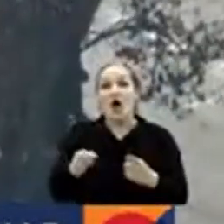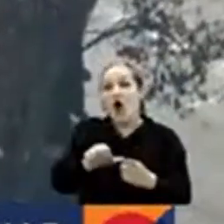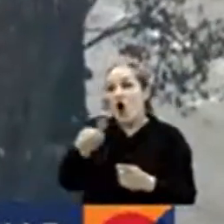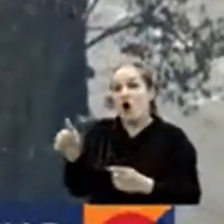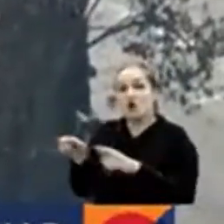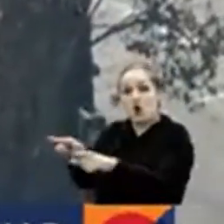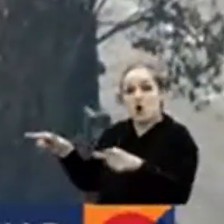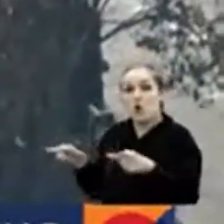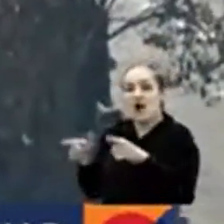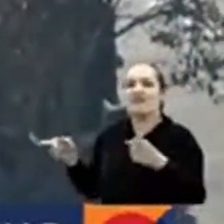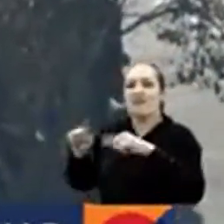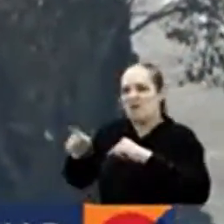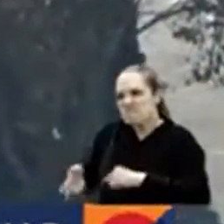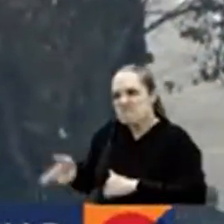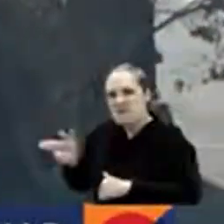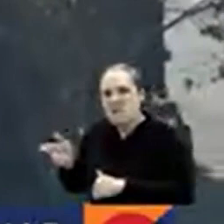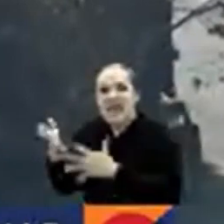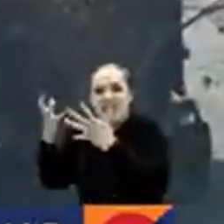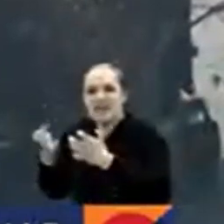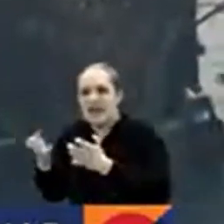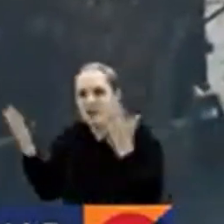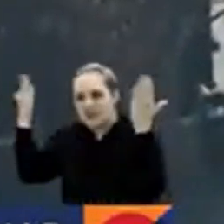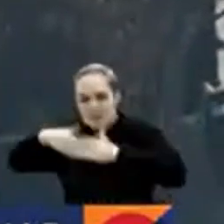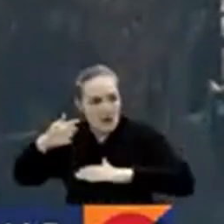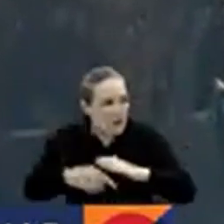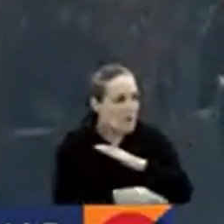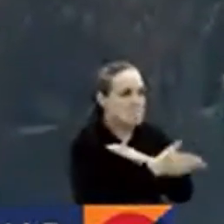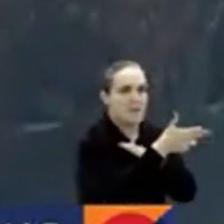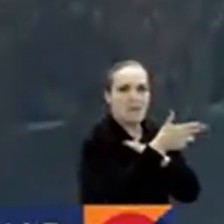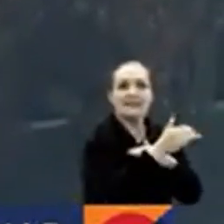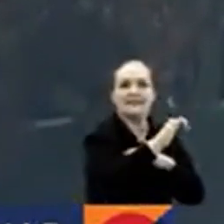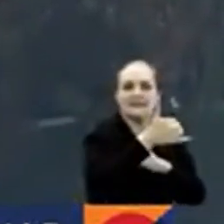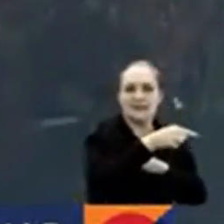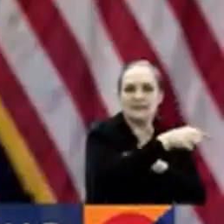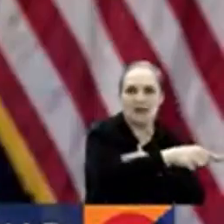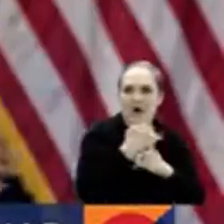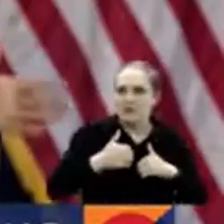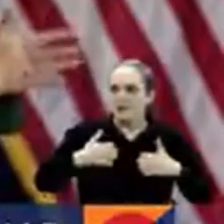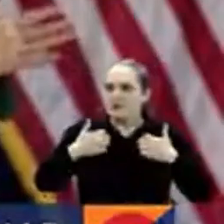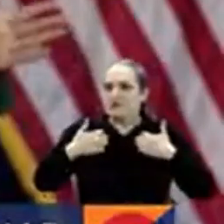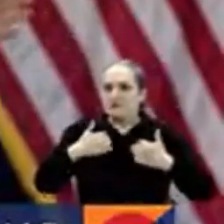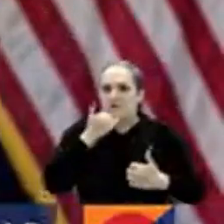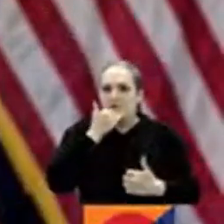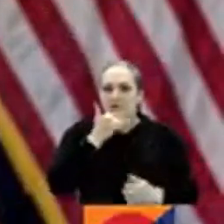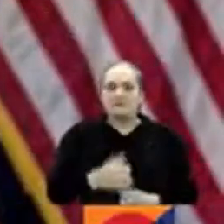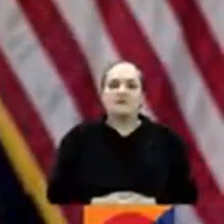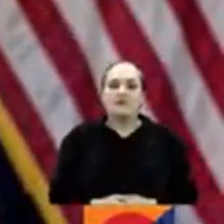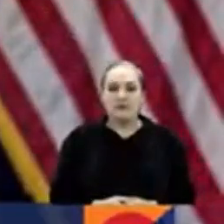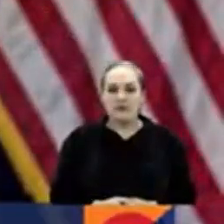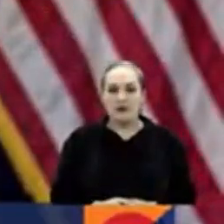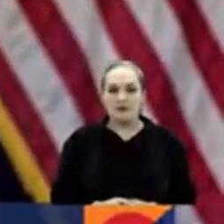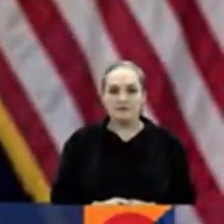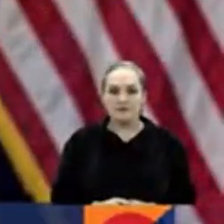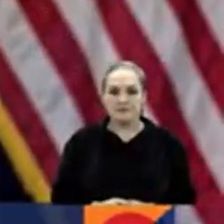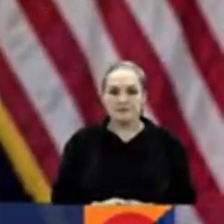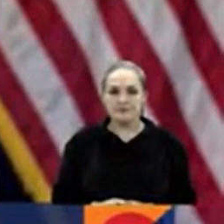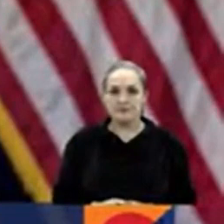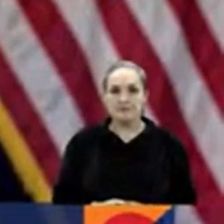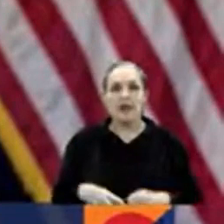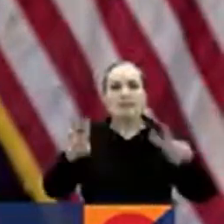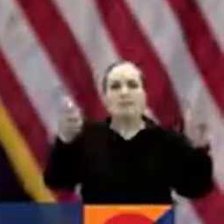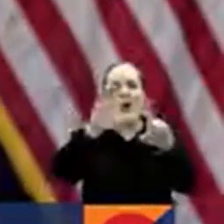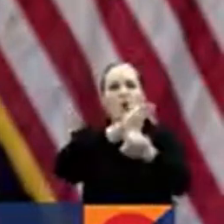huido en este vehículo que se convirtió en la pista que tuvo en suspenso a todo el país. Un momento de celebración cultural